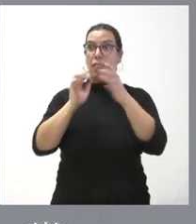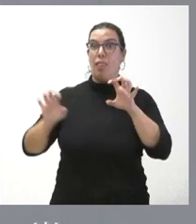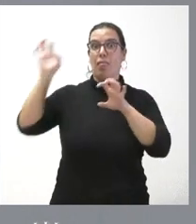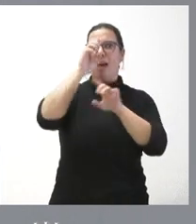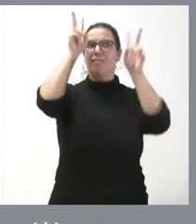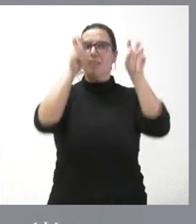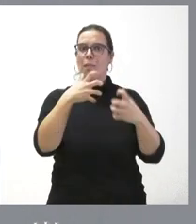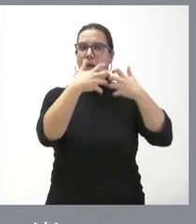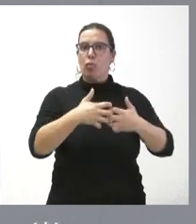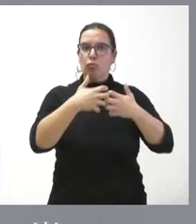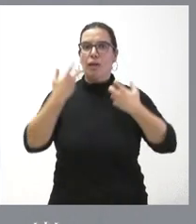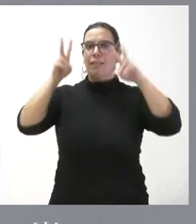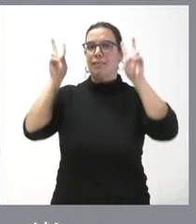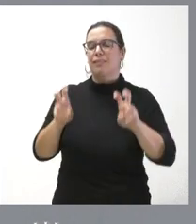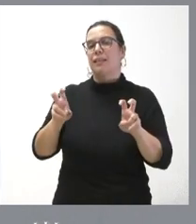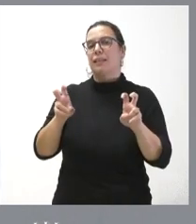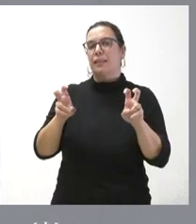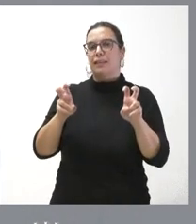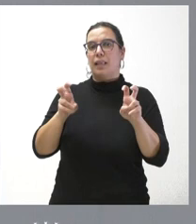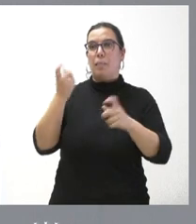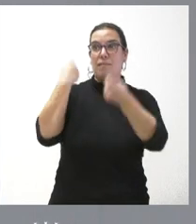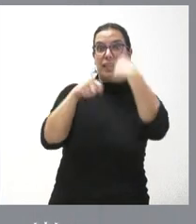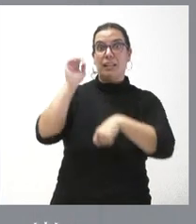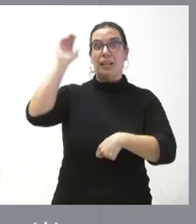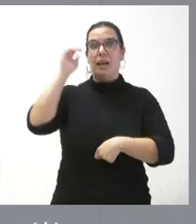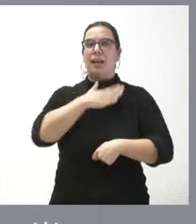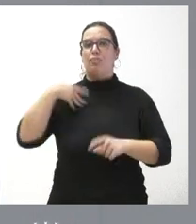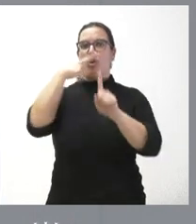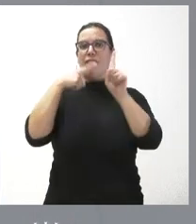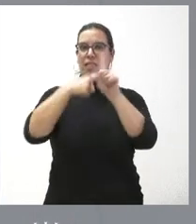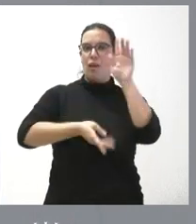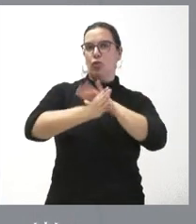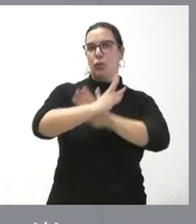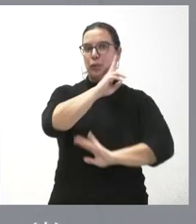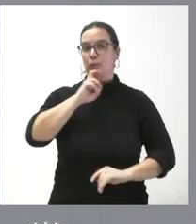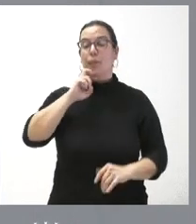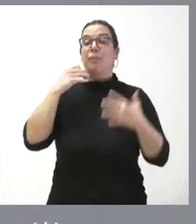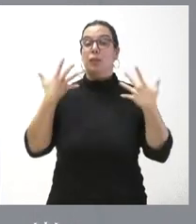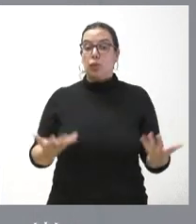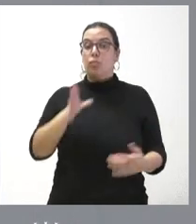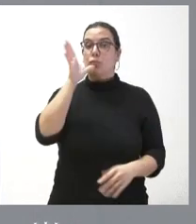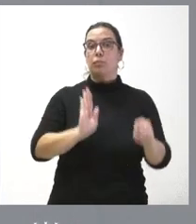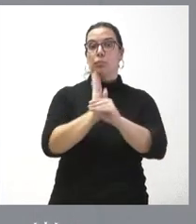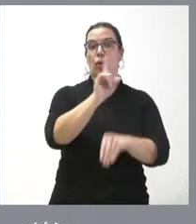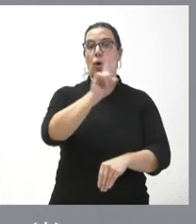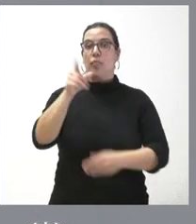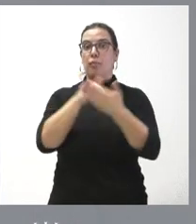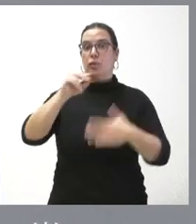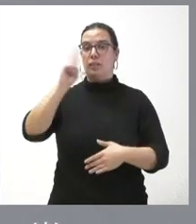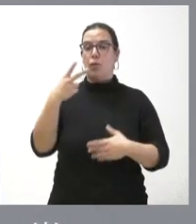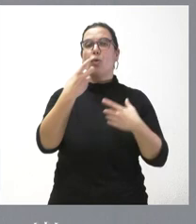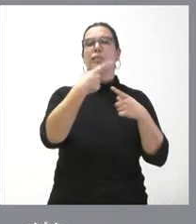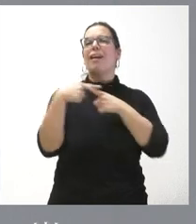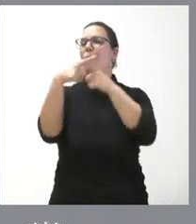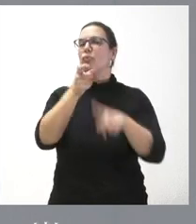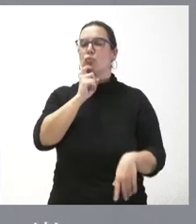y en términos de exportaciones. Desde ese punto de vista, estos 11 millones de euros se distribuyen, por un lado, en 6 millones de euros